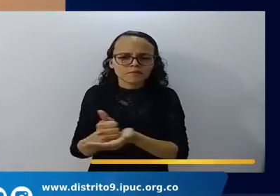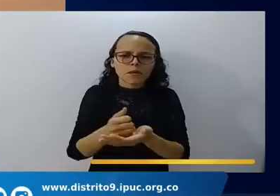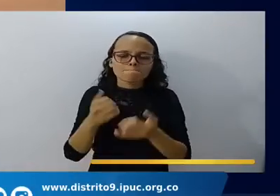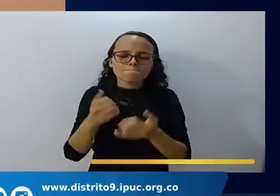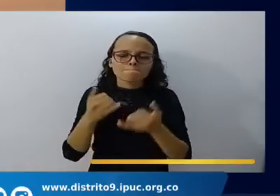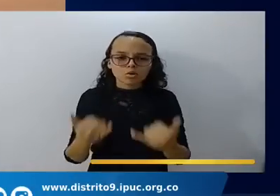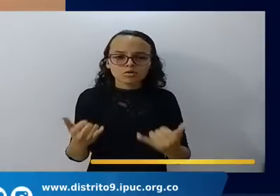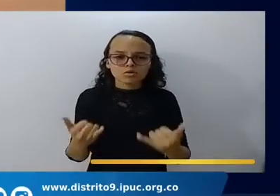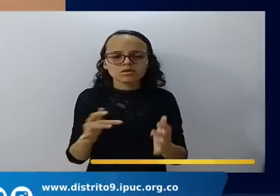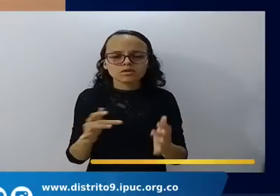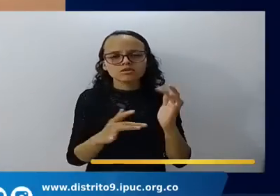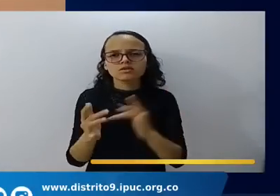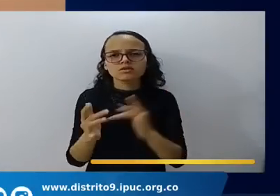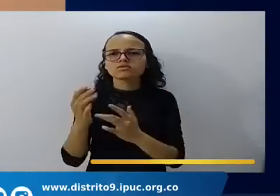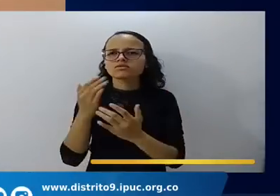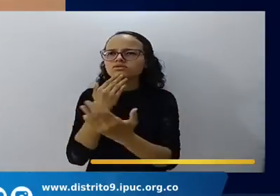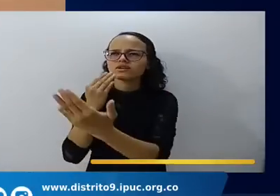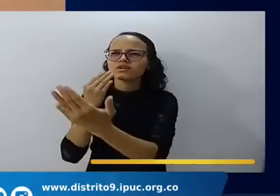gracias